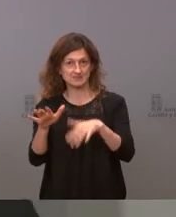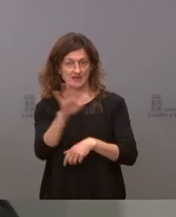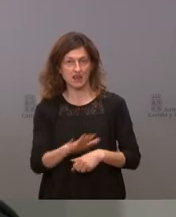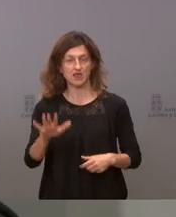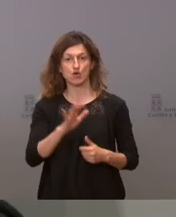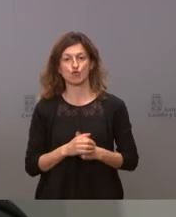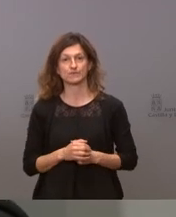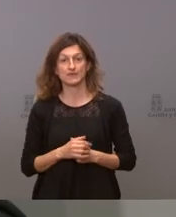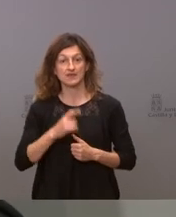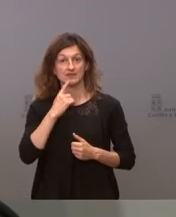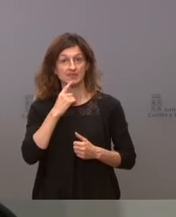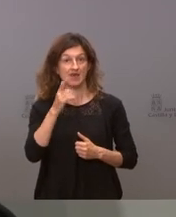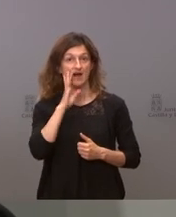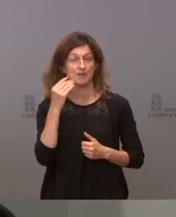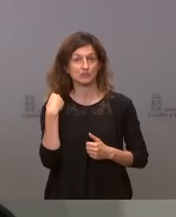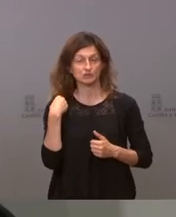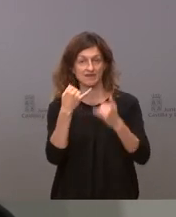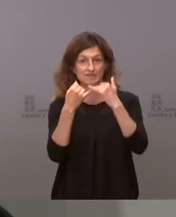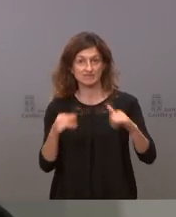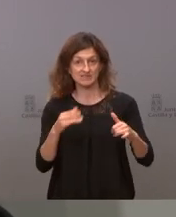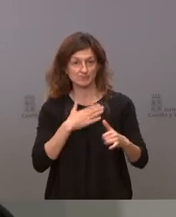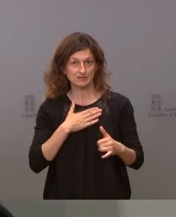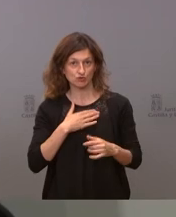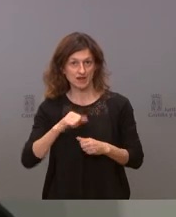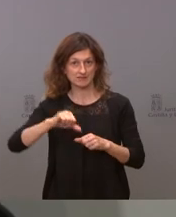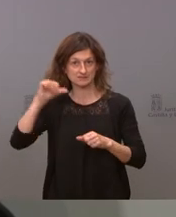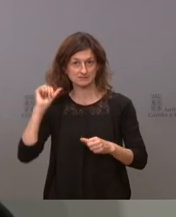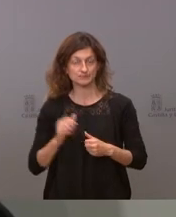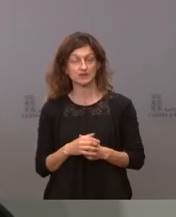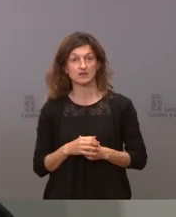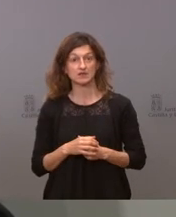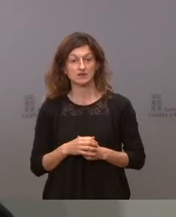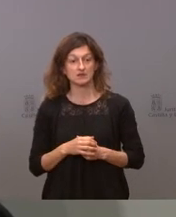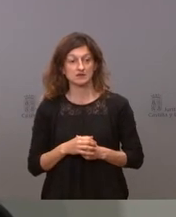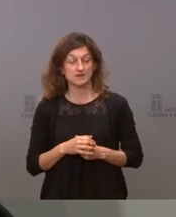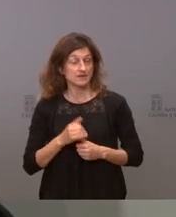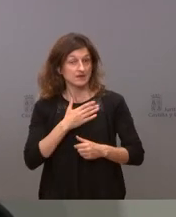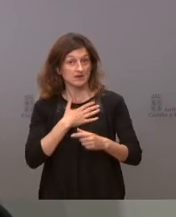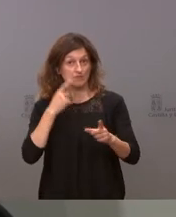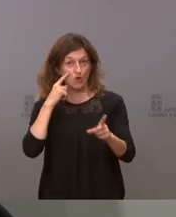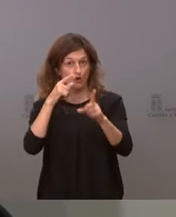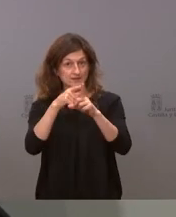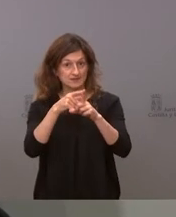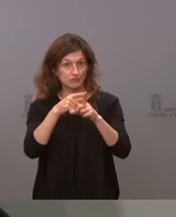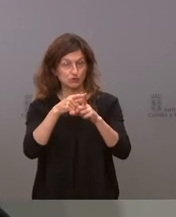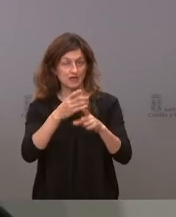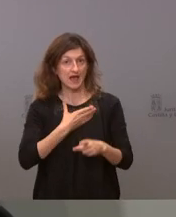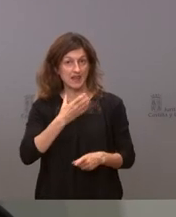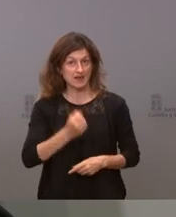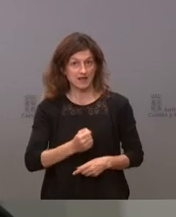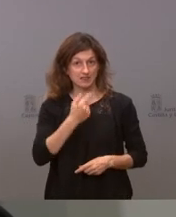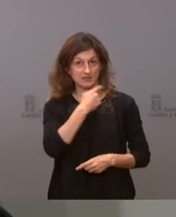indicaciones de las fiestas patronales yo creo que ya lo hemos contestado con anterioridad nuestra intención es decirles a nuestros alcaldes